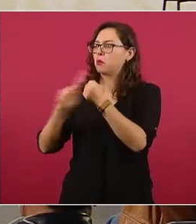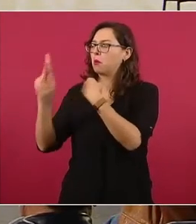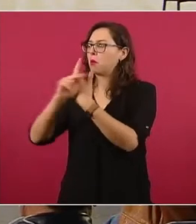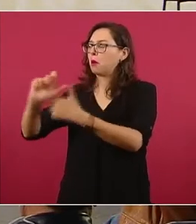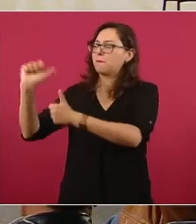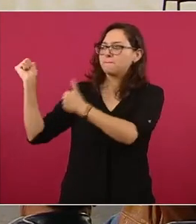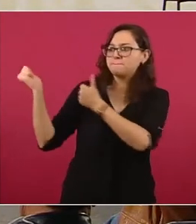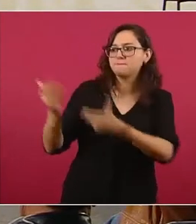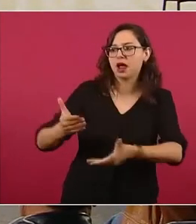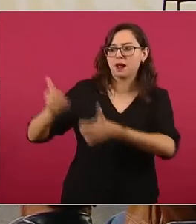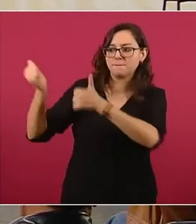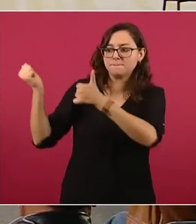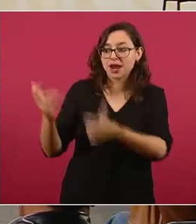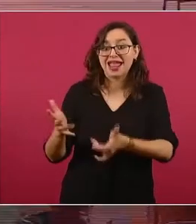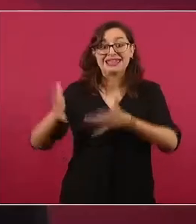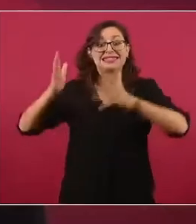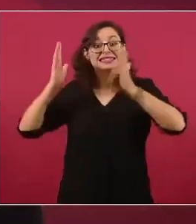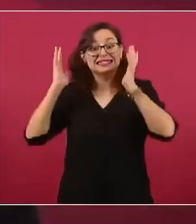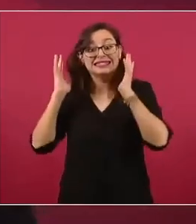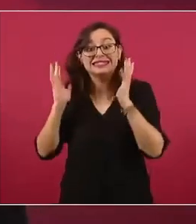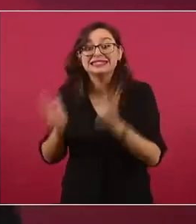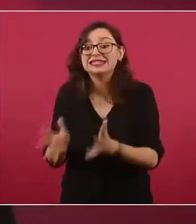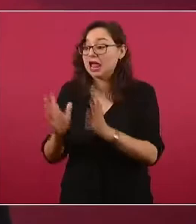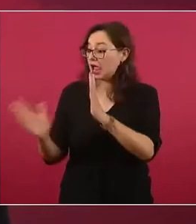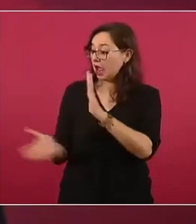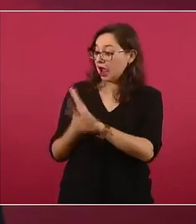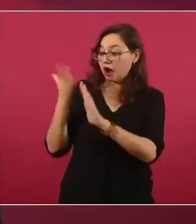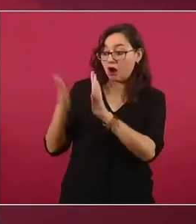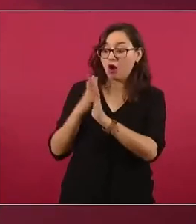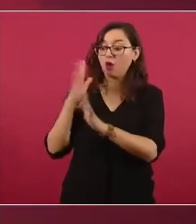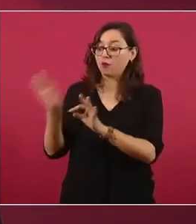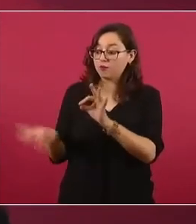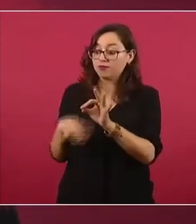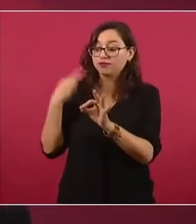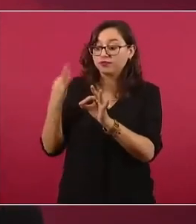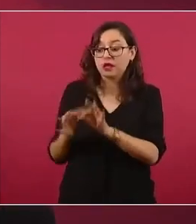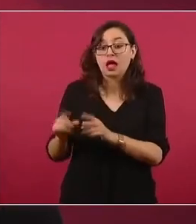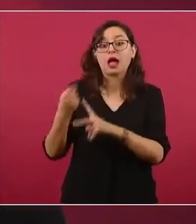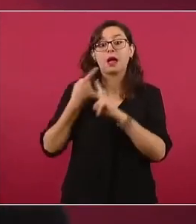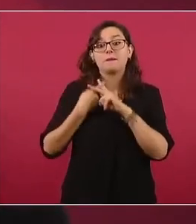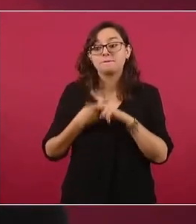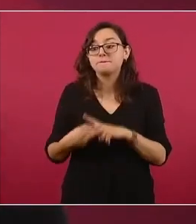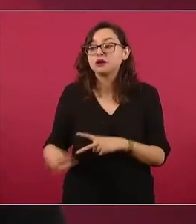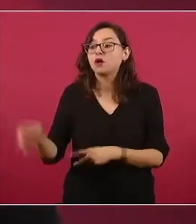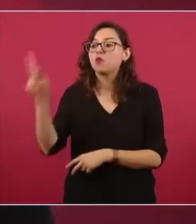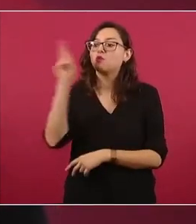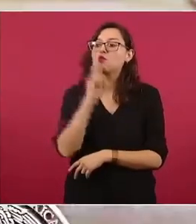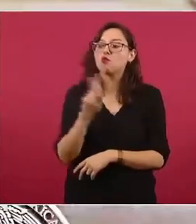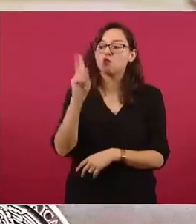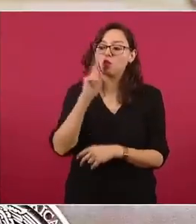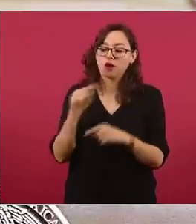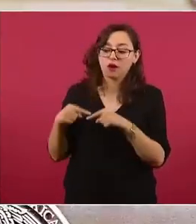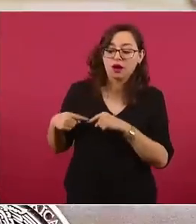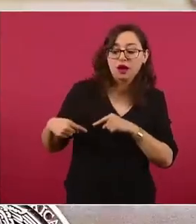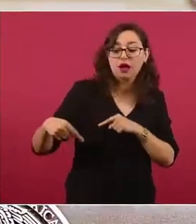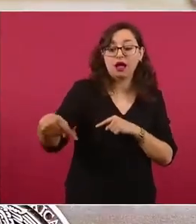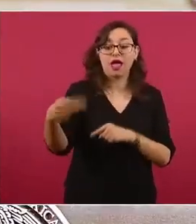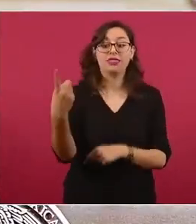viene ahora? La etapa de integración y las pruebas para que en diciembre de este año inicie operaciones.